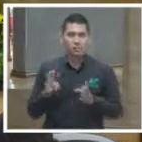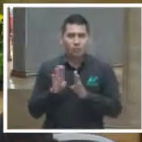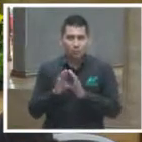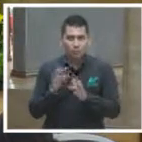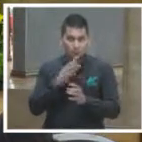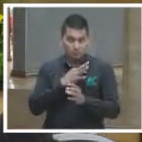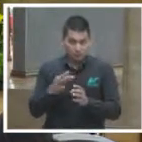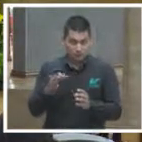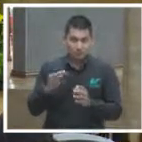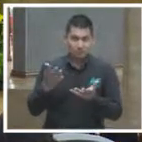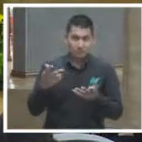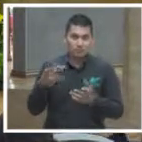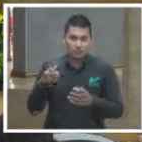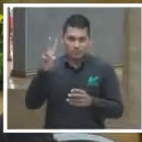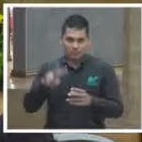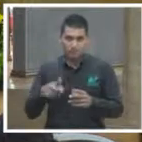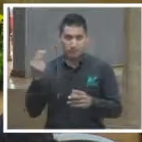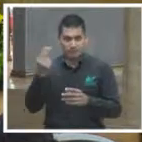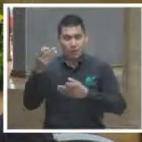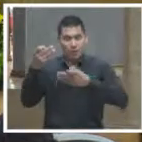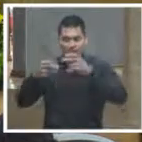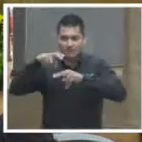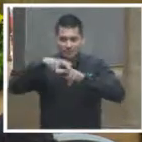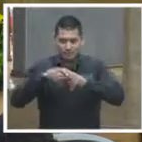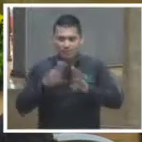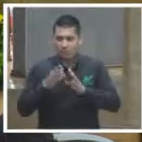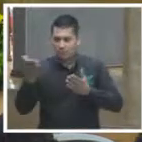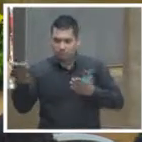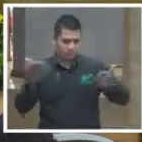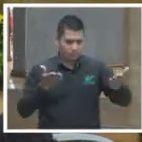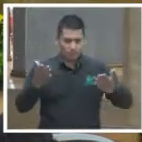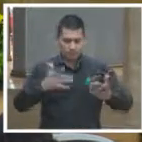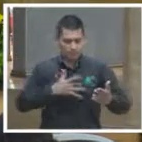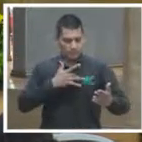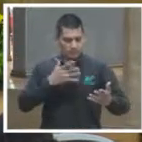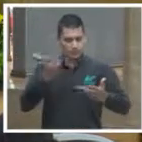requerida para poder solucionar un caso en particular